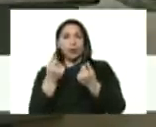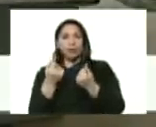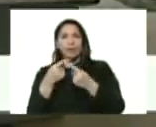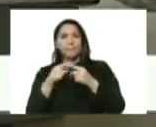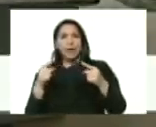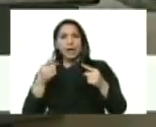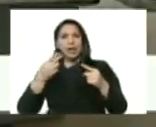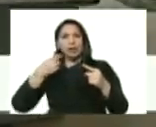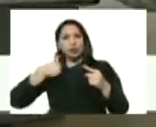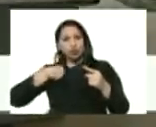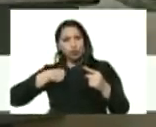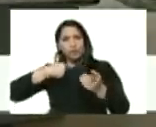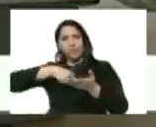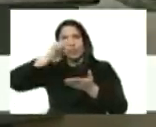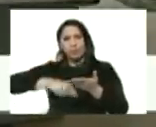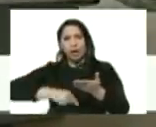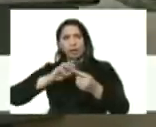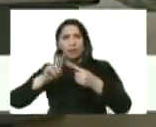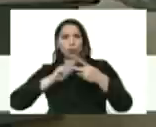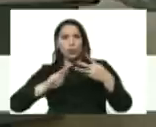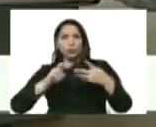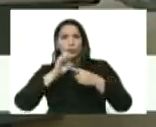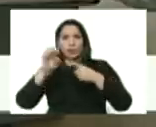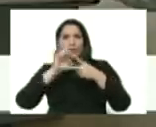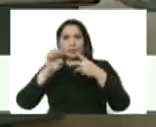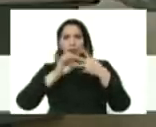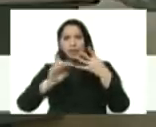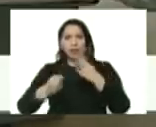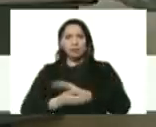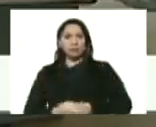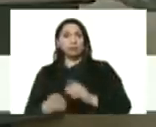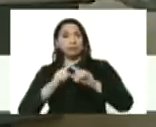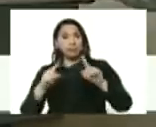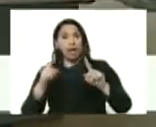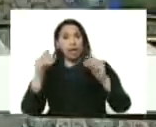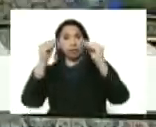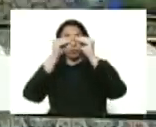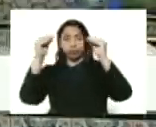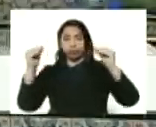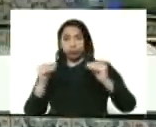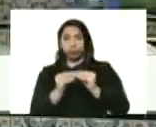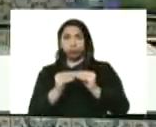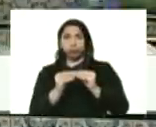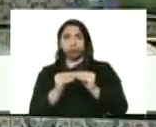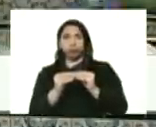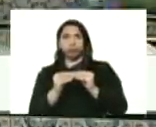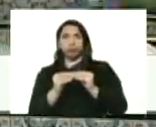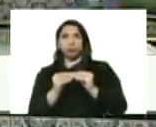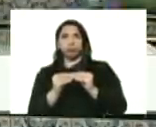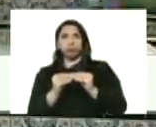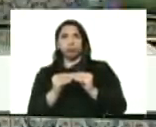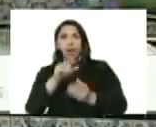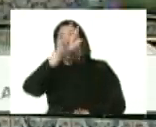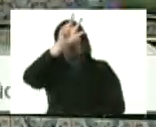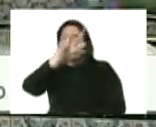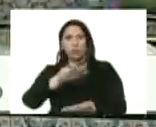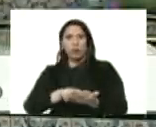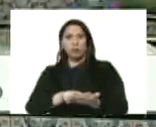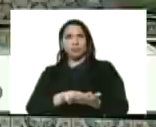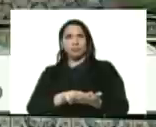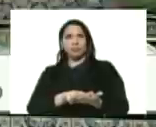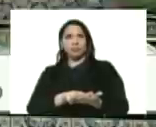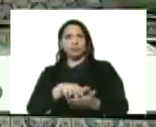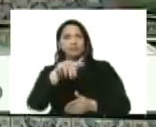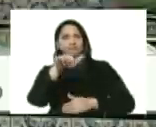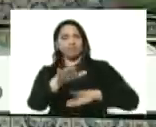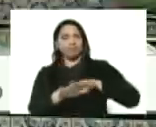firmar los recursos las estrategias para establecer aprobar y